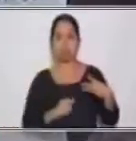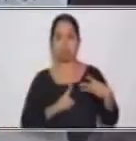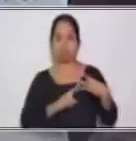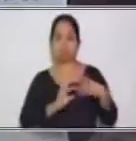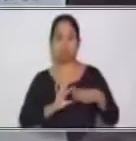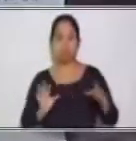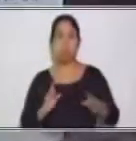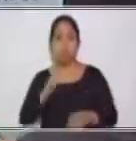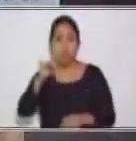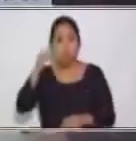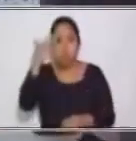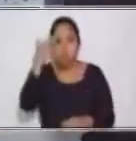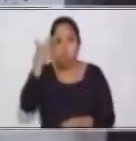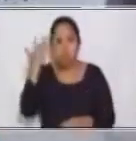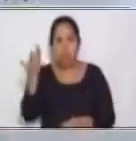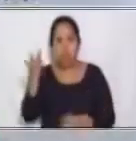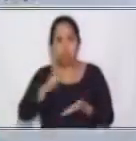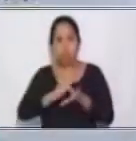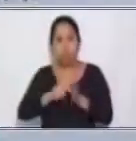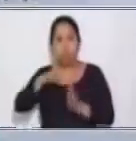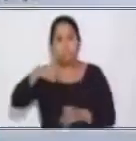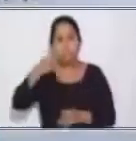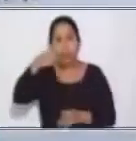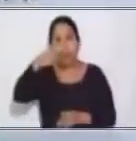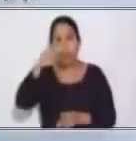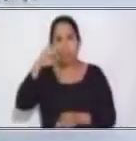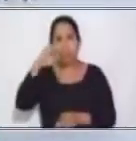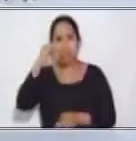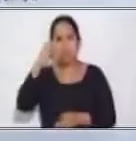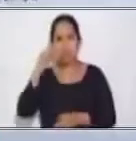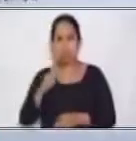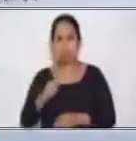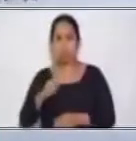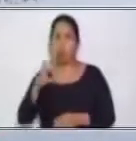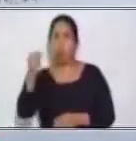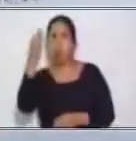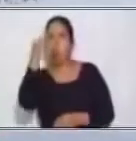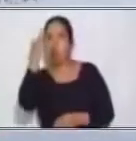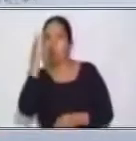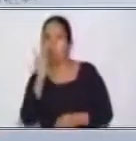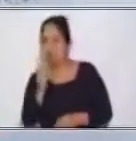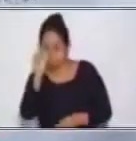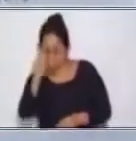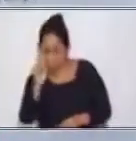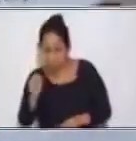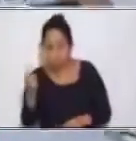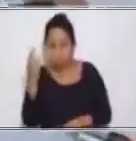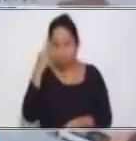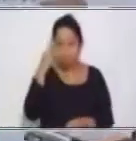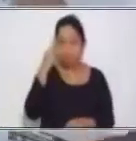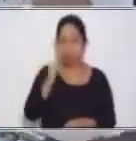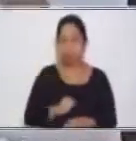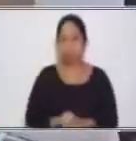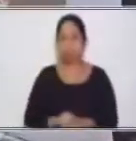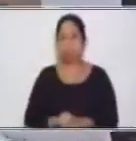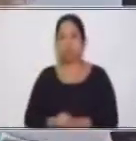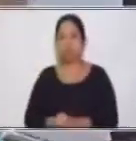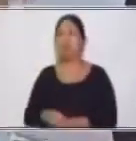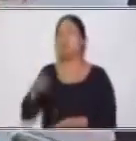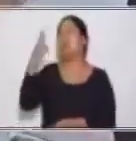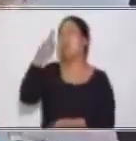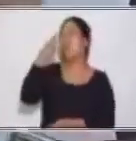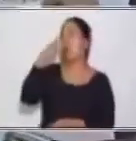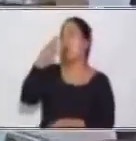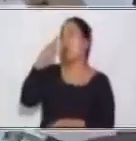pueden decir, profesor Manuel, ¿qué es el participio? No me acuerdo que era el participio. Le vamos a ver cuáles eran las terminaciones por ahí del